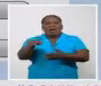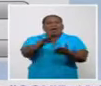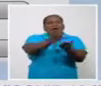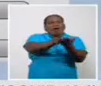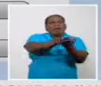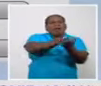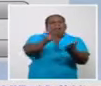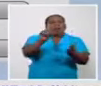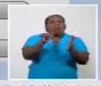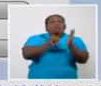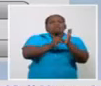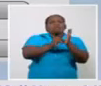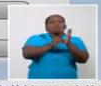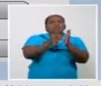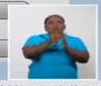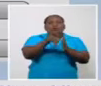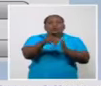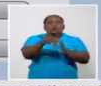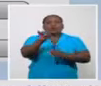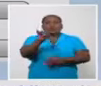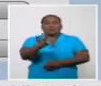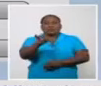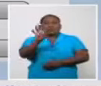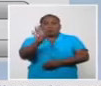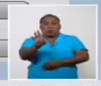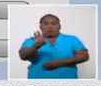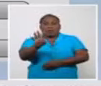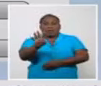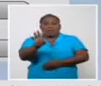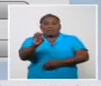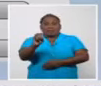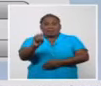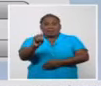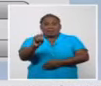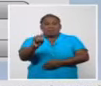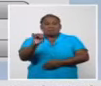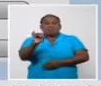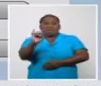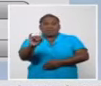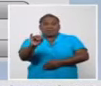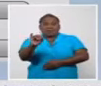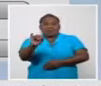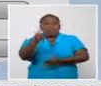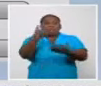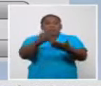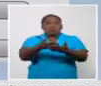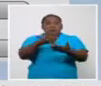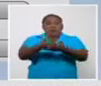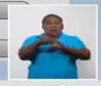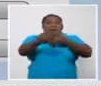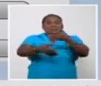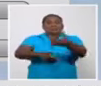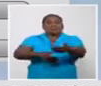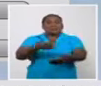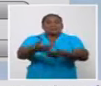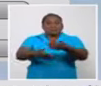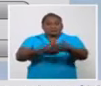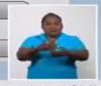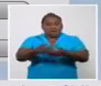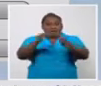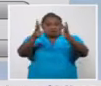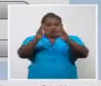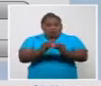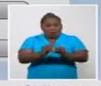.940.006 muestras procesadas y un total de 29